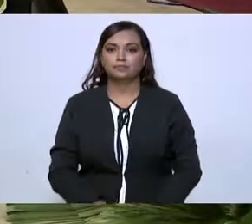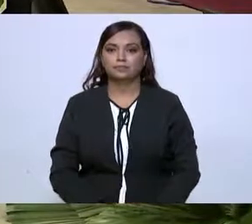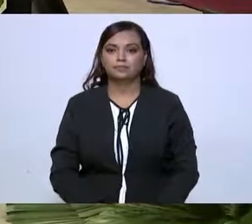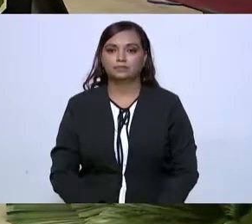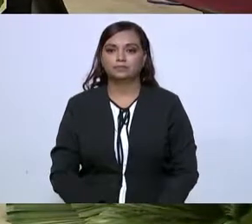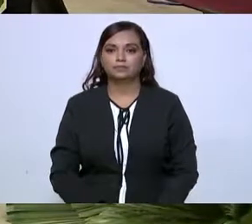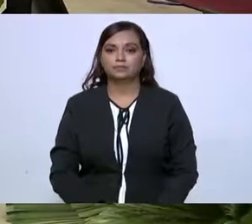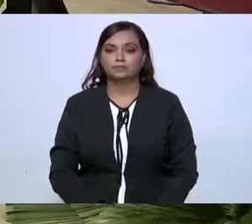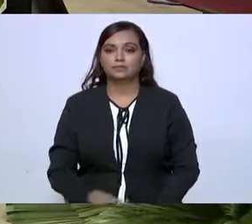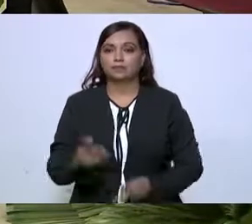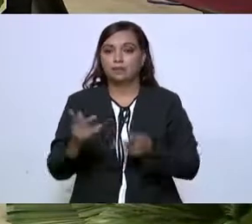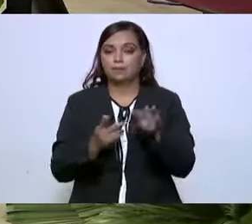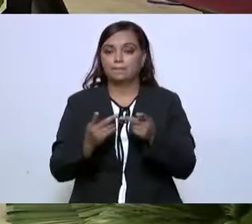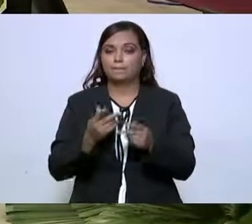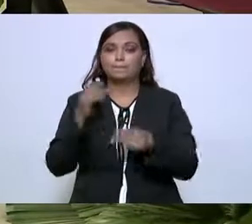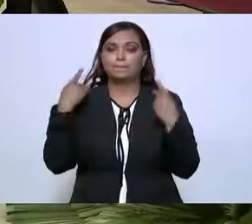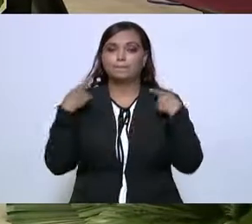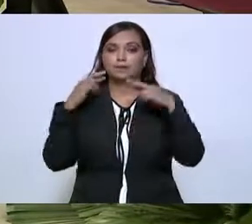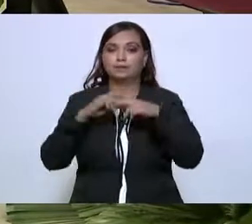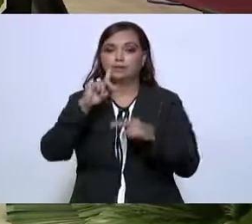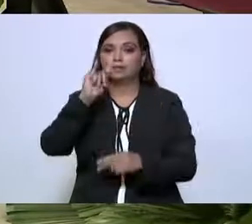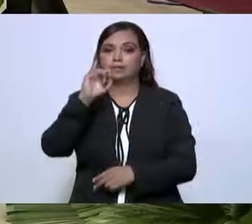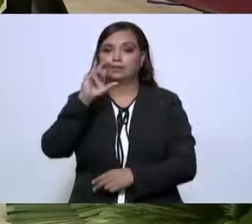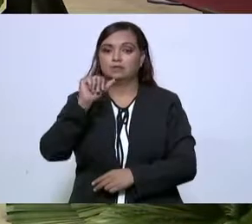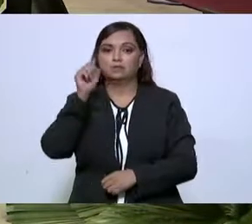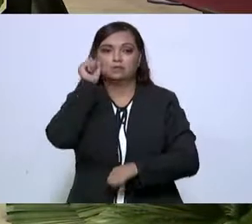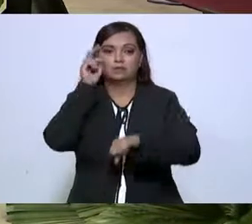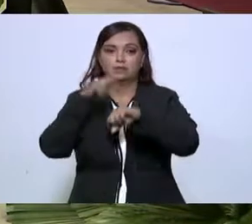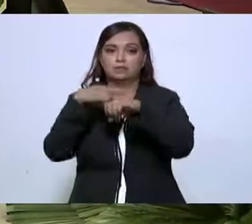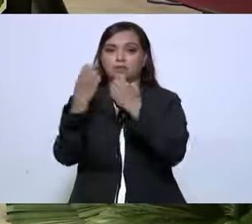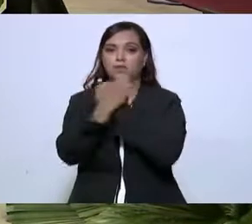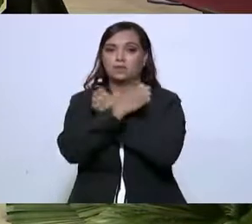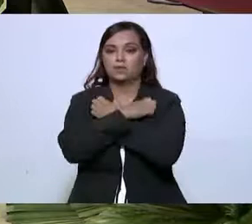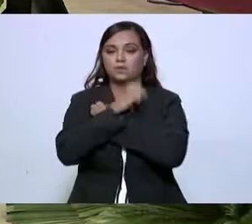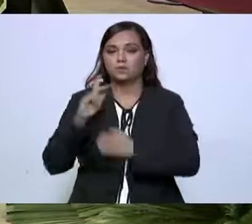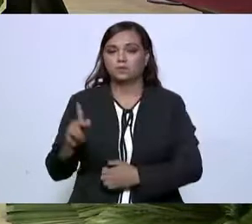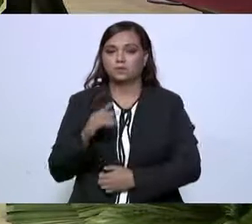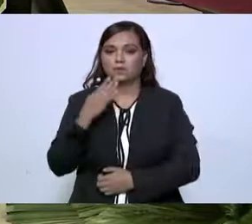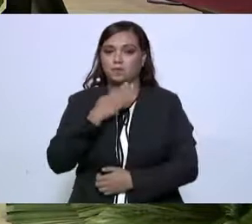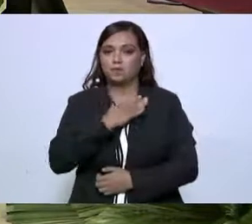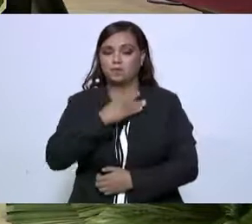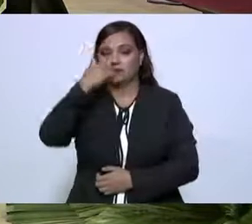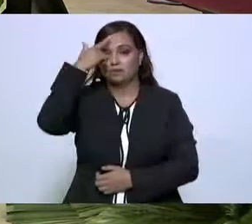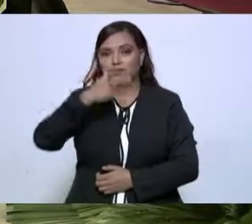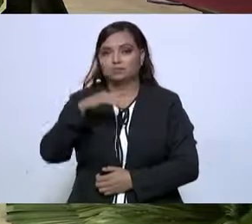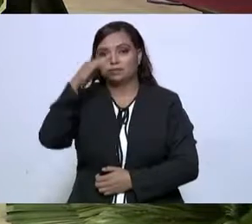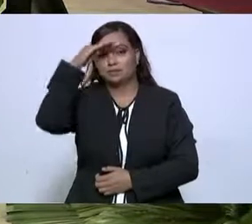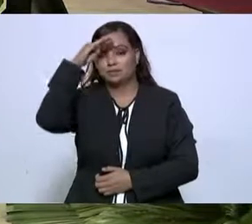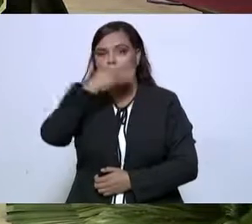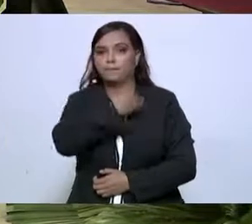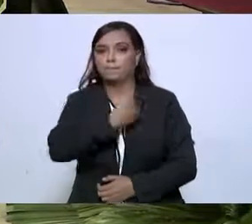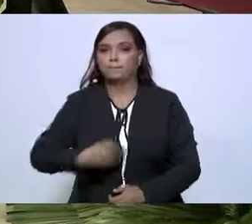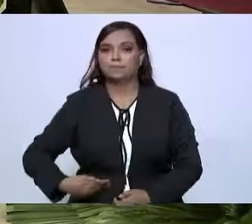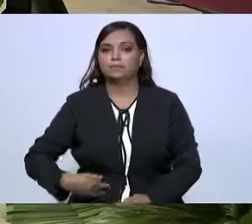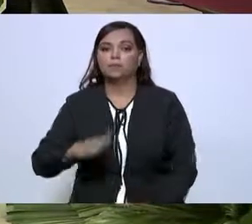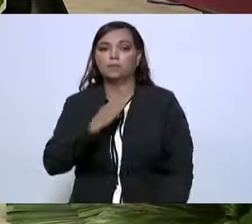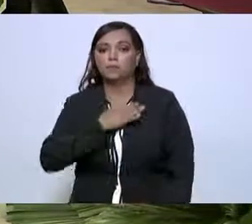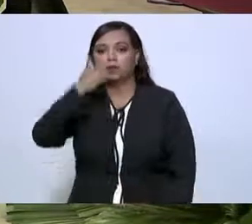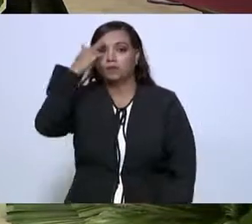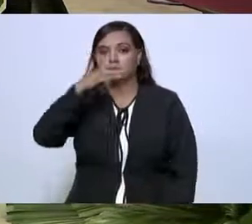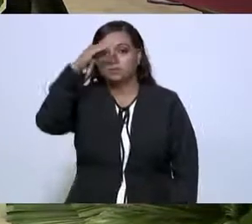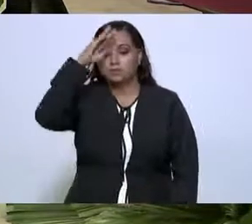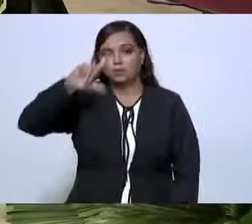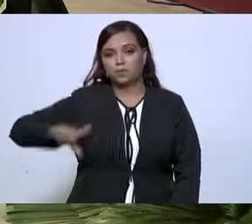Interviene la maestra Leticia Ramírez, secretaria de Educación Pública. Buenas noches, señor presidente, buenas noches, señor gobernador,